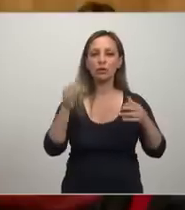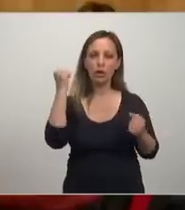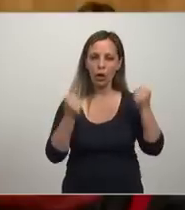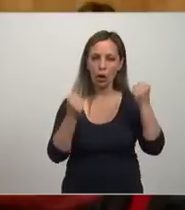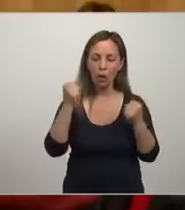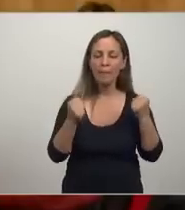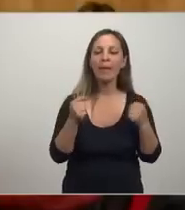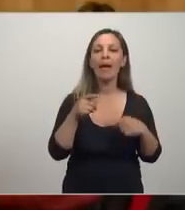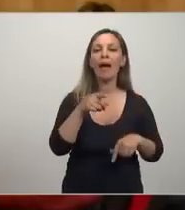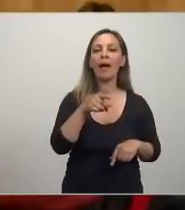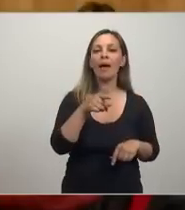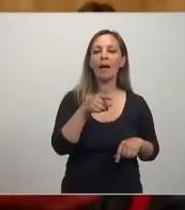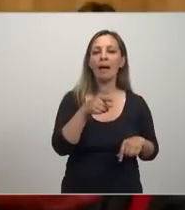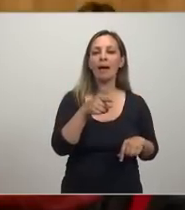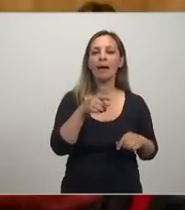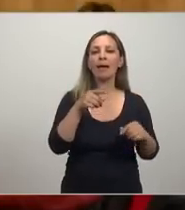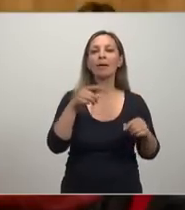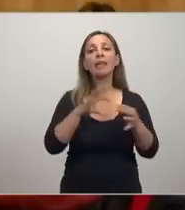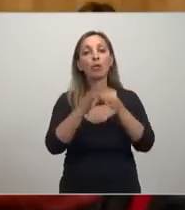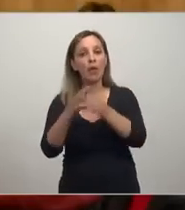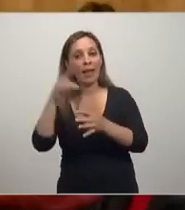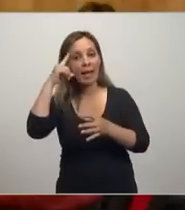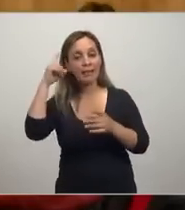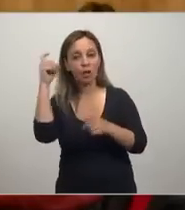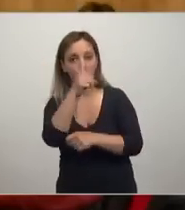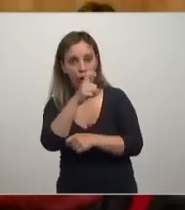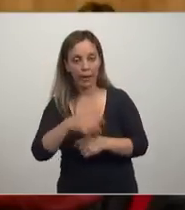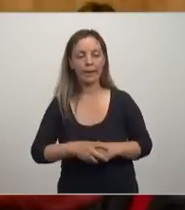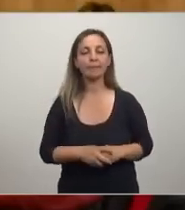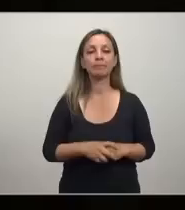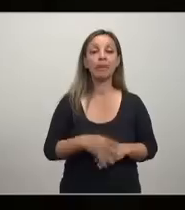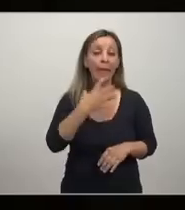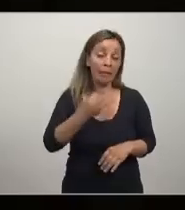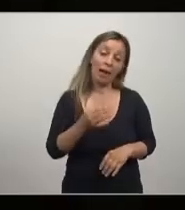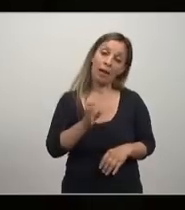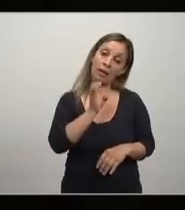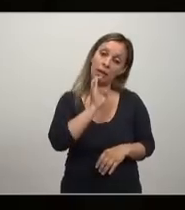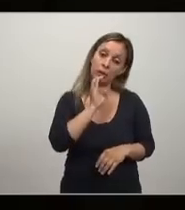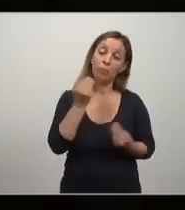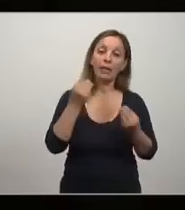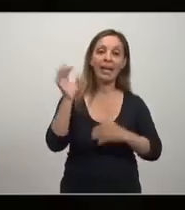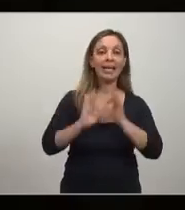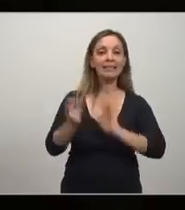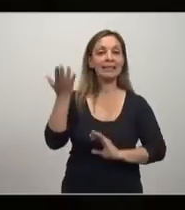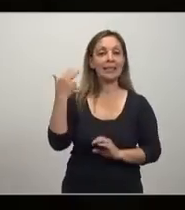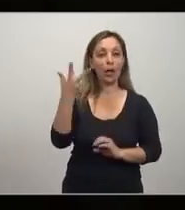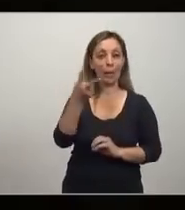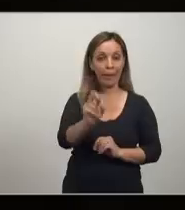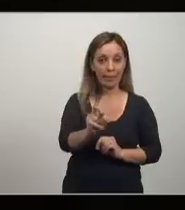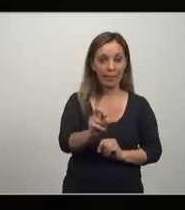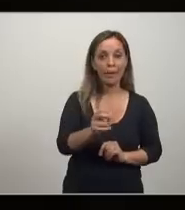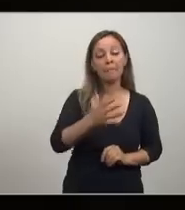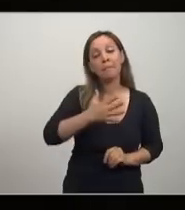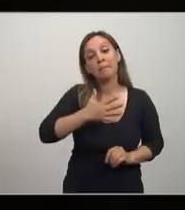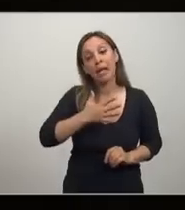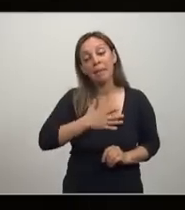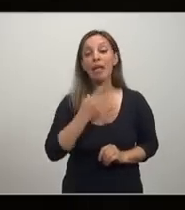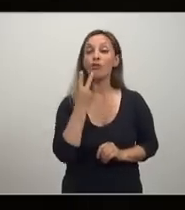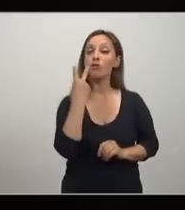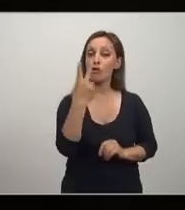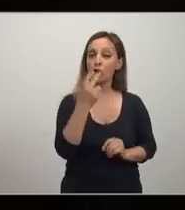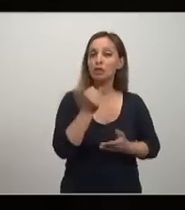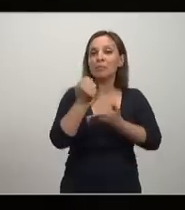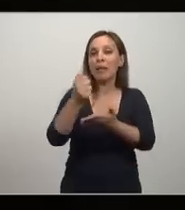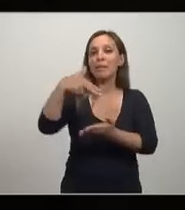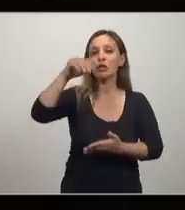más de psicología que de economía y es gracioso porque en el siglo XX para mí los dos premios Nobel más